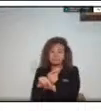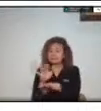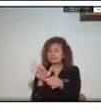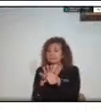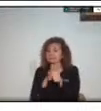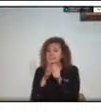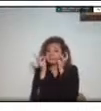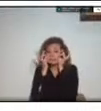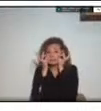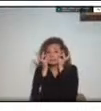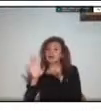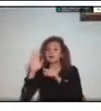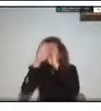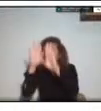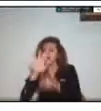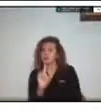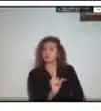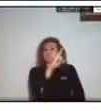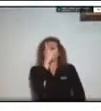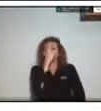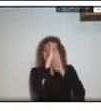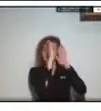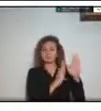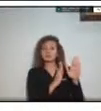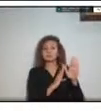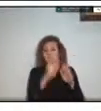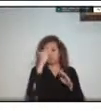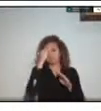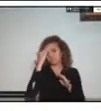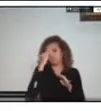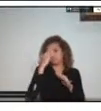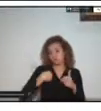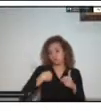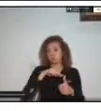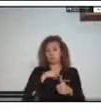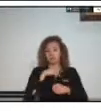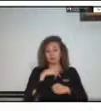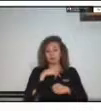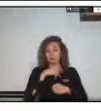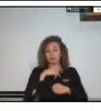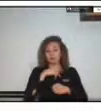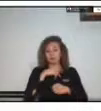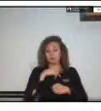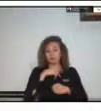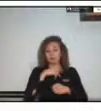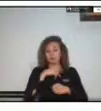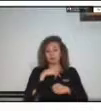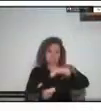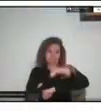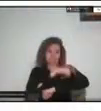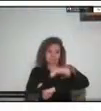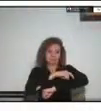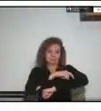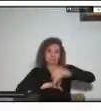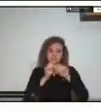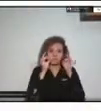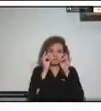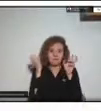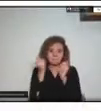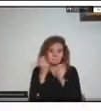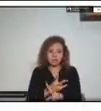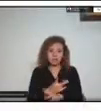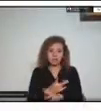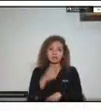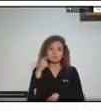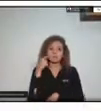porque como ustedes sabrán pues trabajamos con una sustancia peligrosa que son los hidrocarburos y en esa primera etapa pues somos más susceptibles